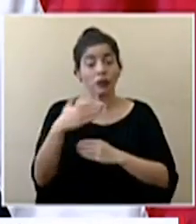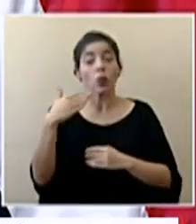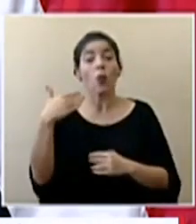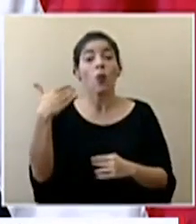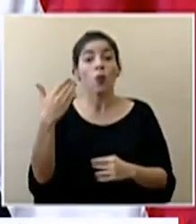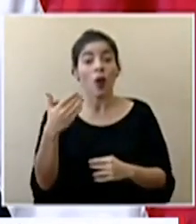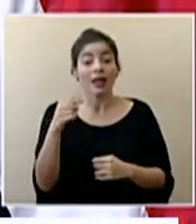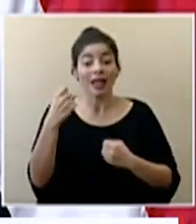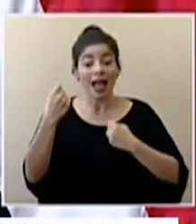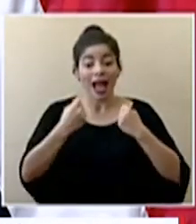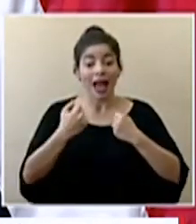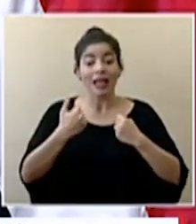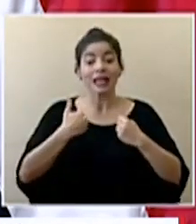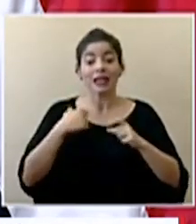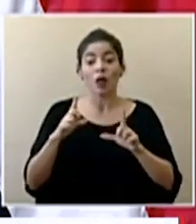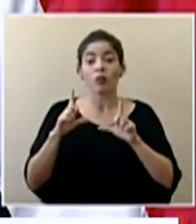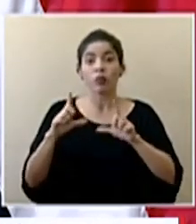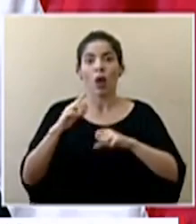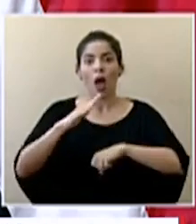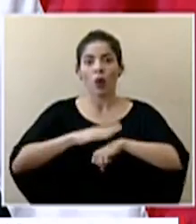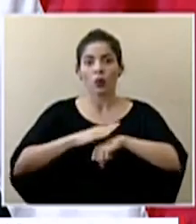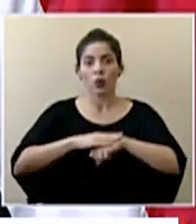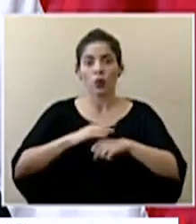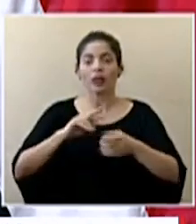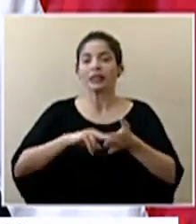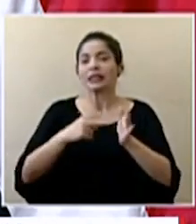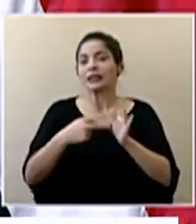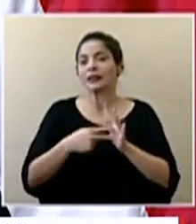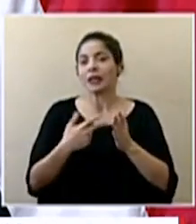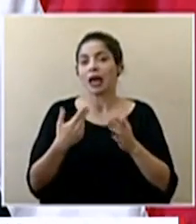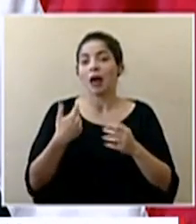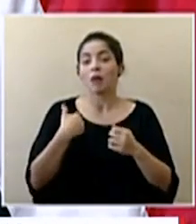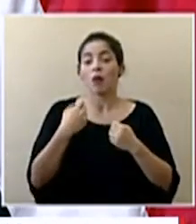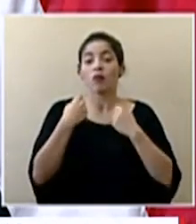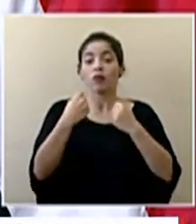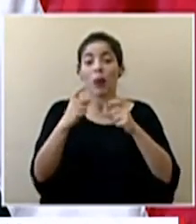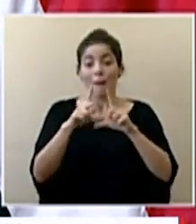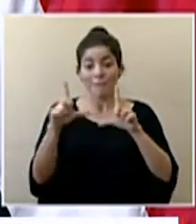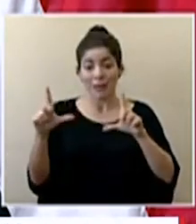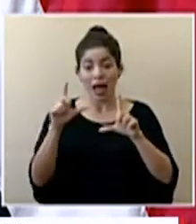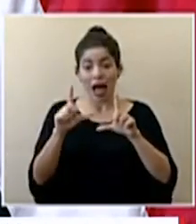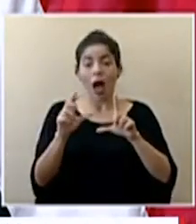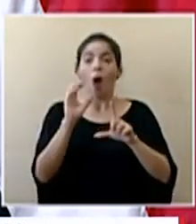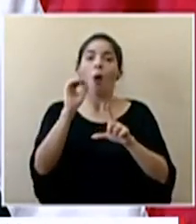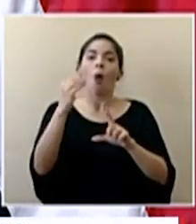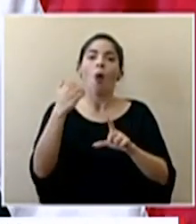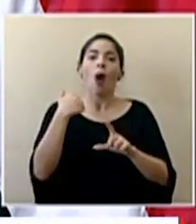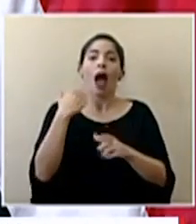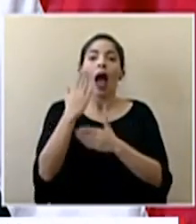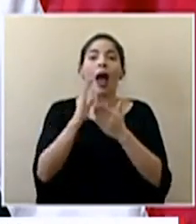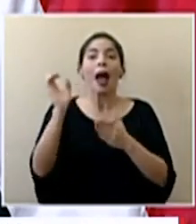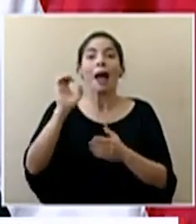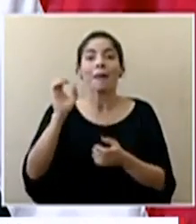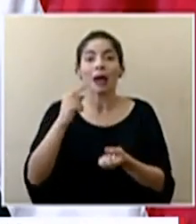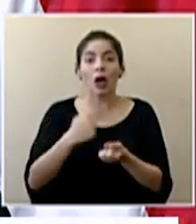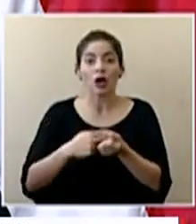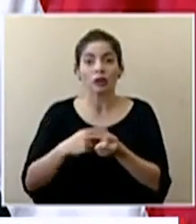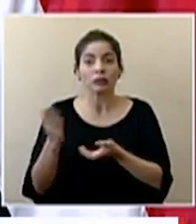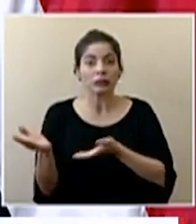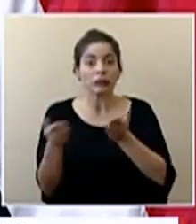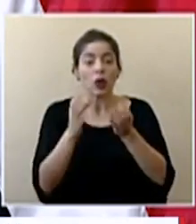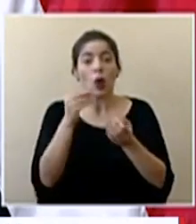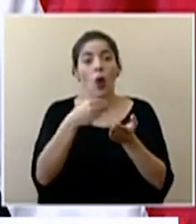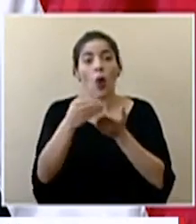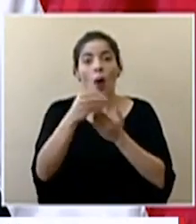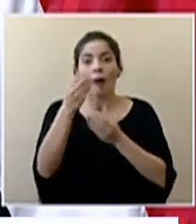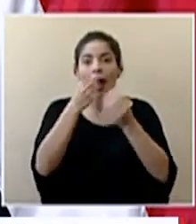dichos vehículos estén debidamente autorizados ya ven sea porque circulen por placa o que tengan algún tipo de emergencia médica o compra